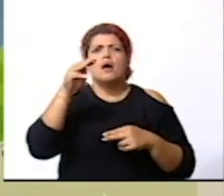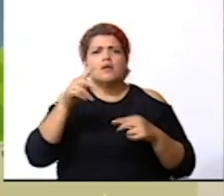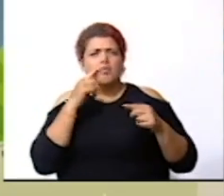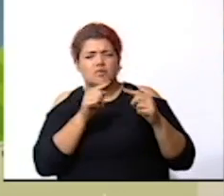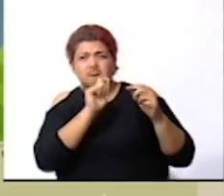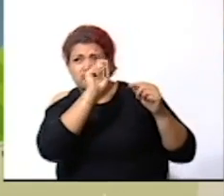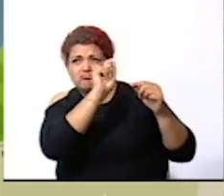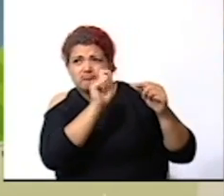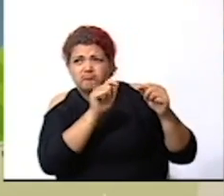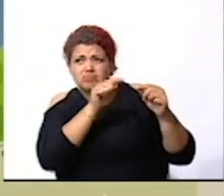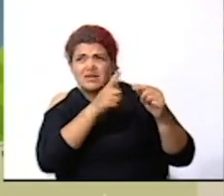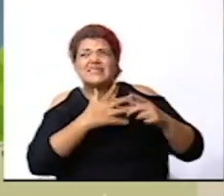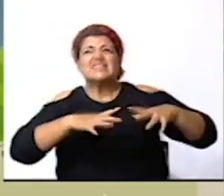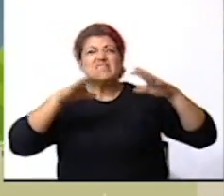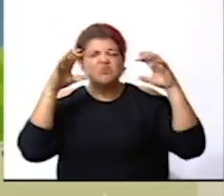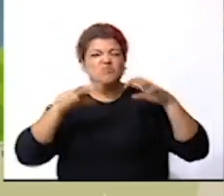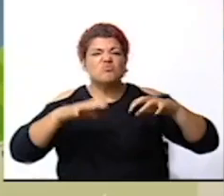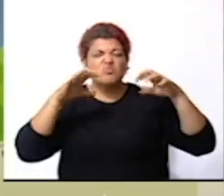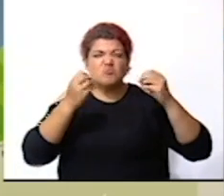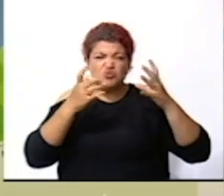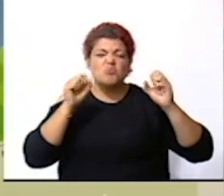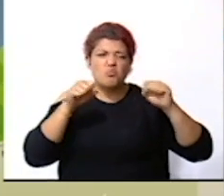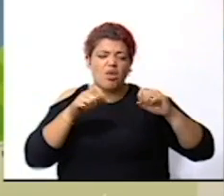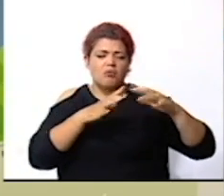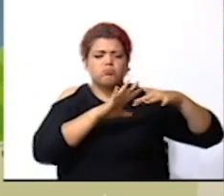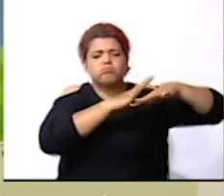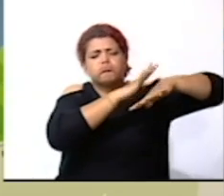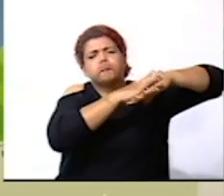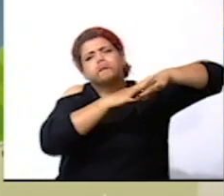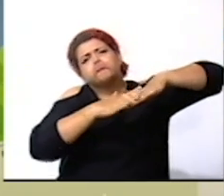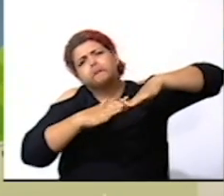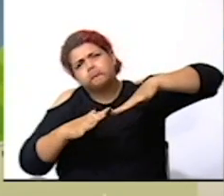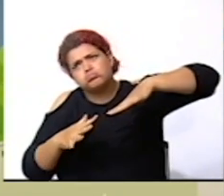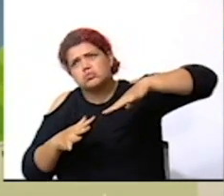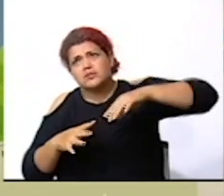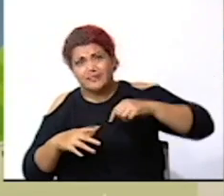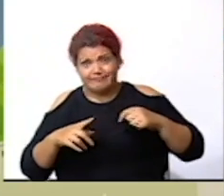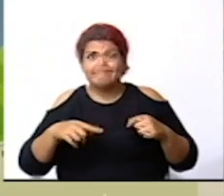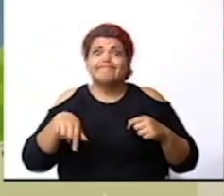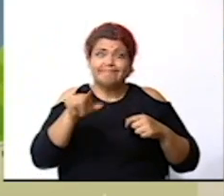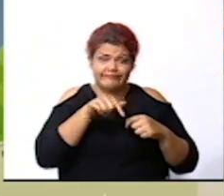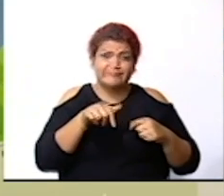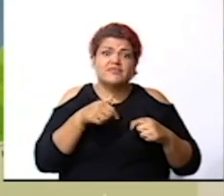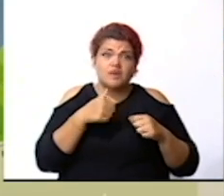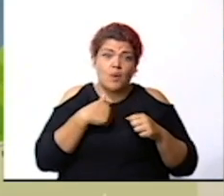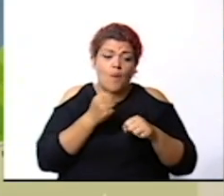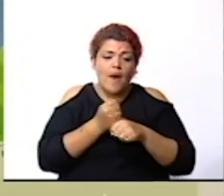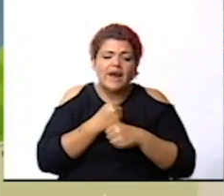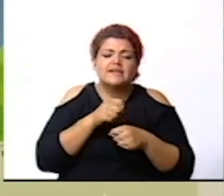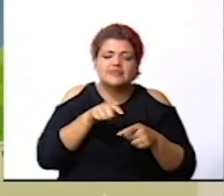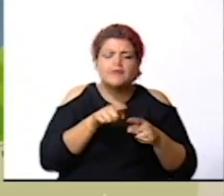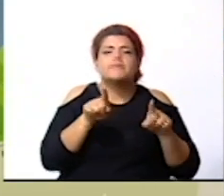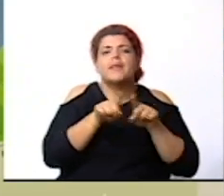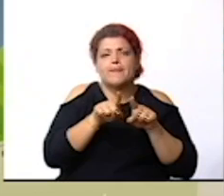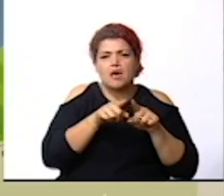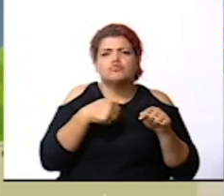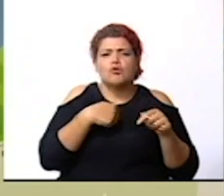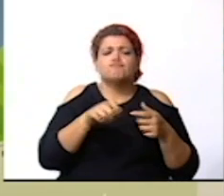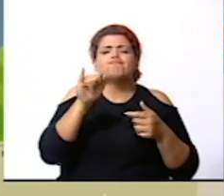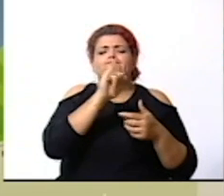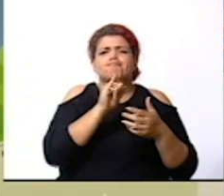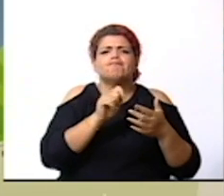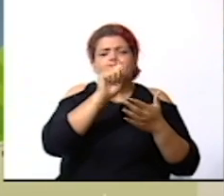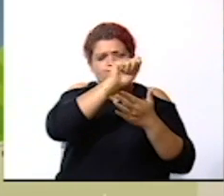y si llueve mucho podría darse un deslizamiento en este caso entonces aquí también vamos a